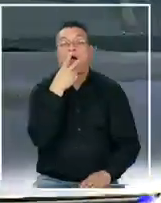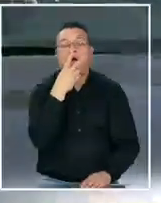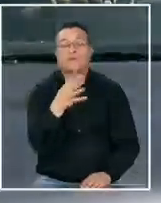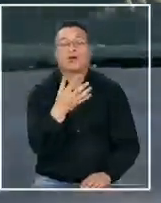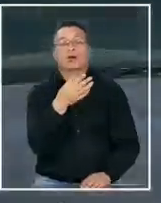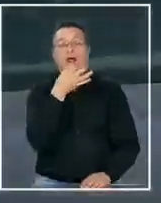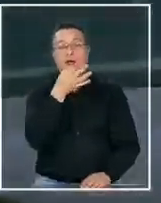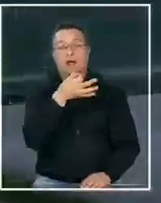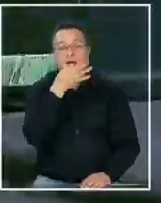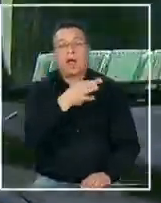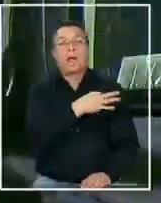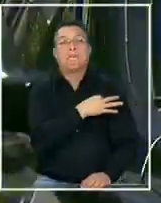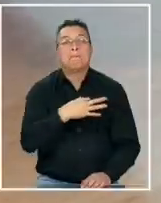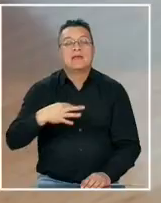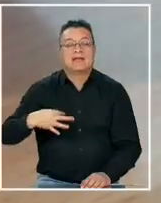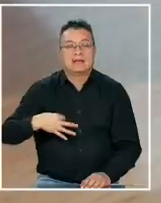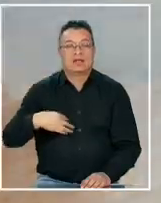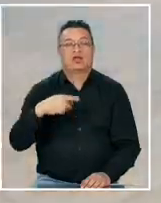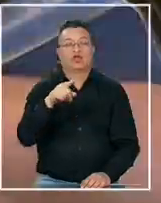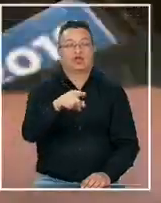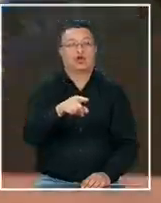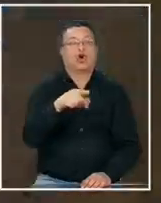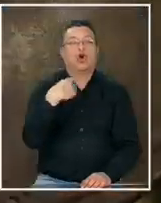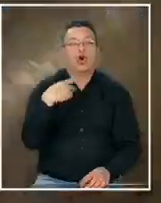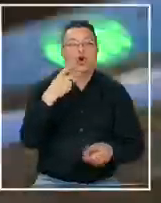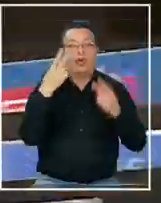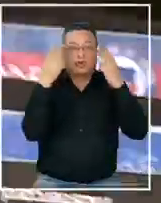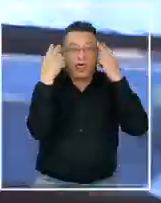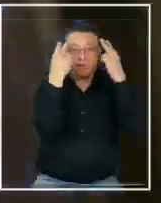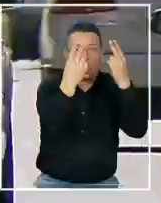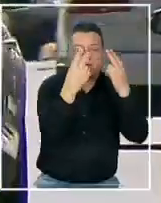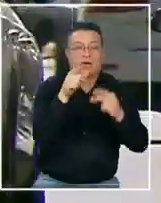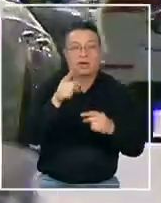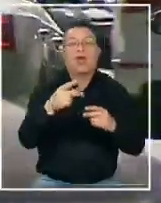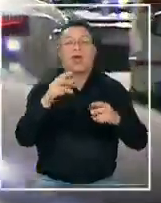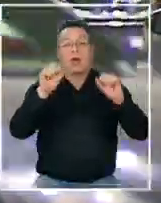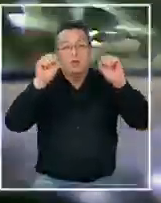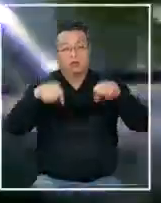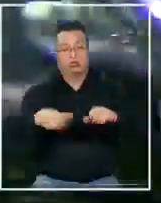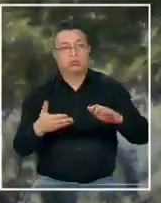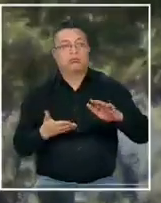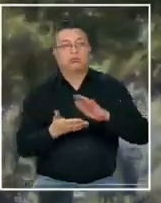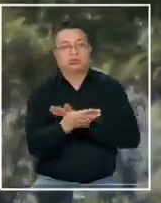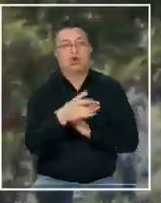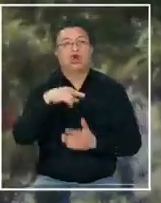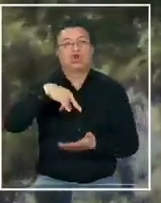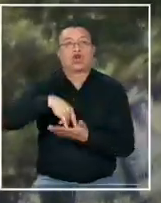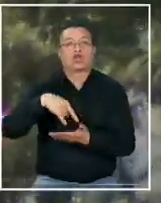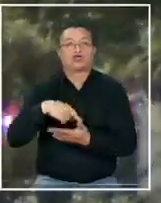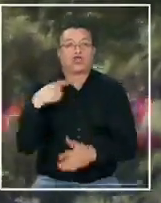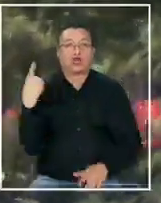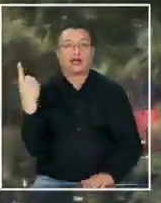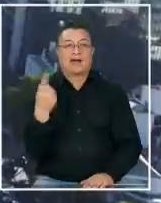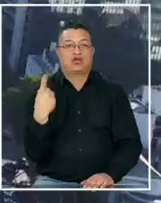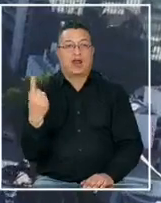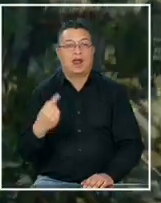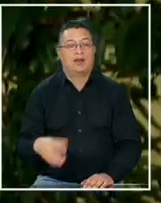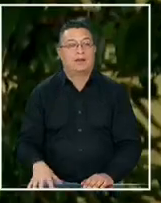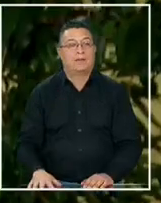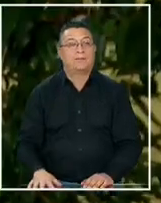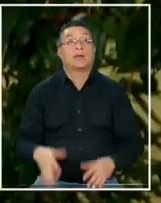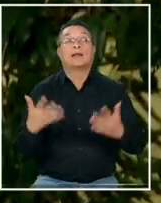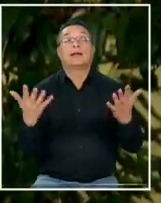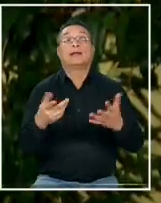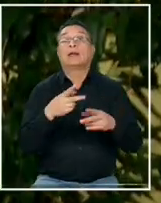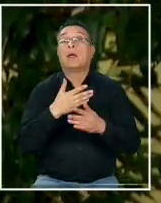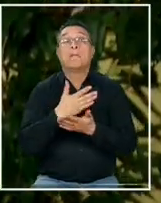de Transporte y Telecomunicaciones quien detalla esta iniciativa aprobada y despachada hoy del Congreso Nacional. Lo